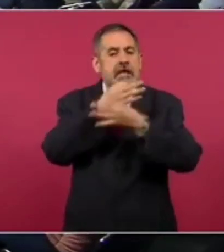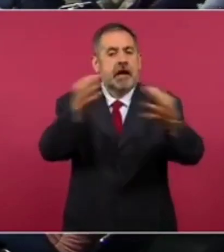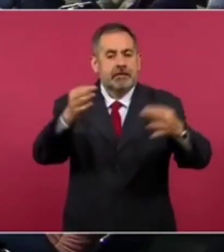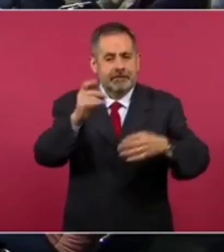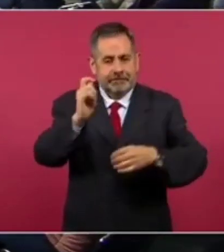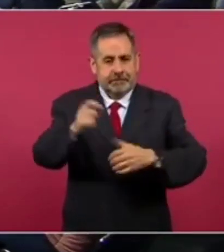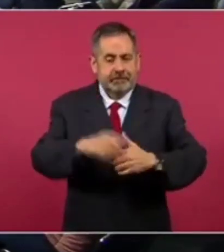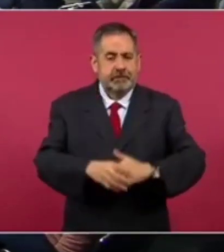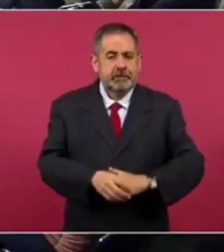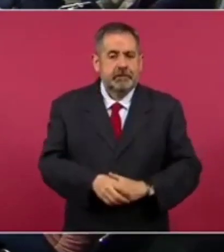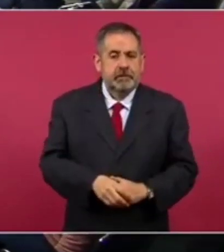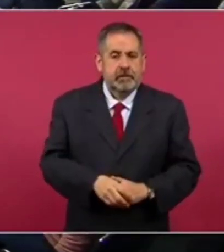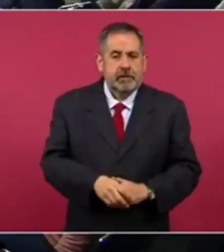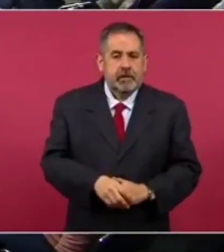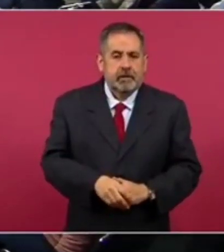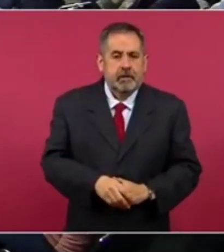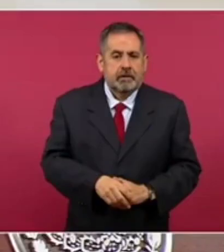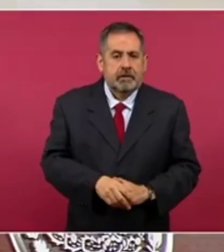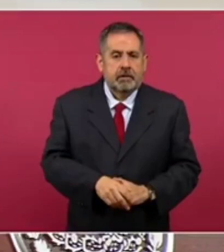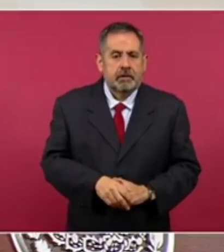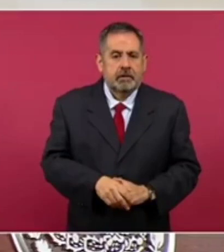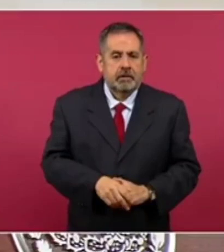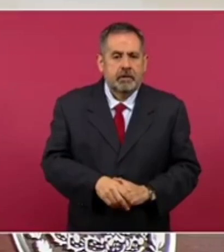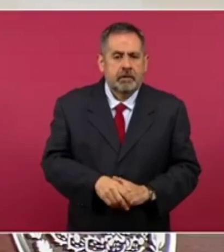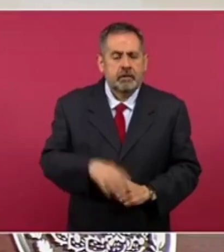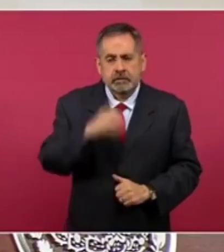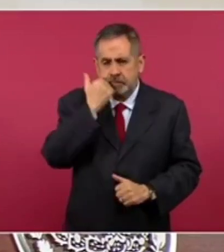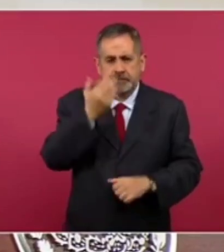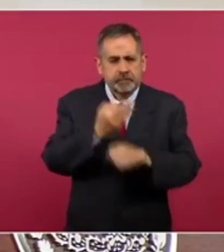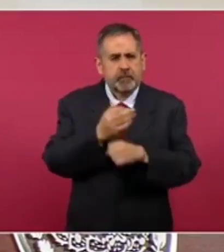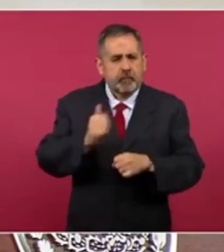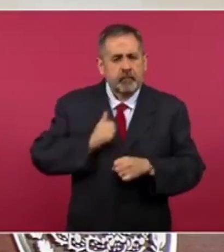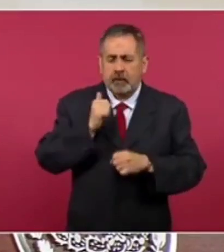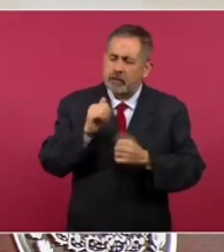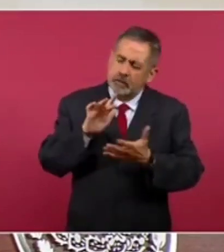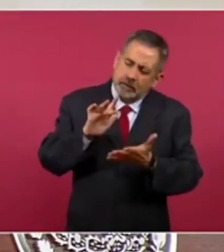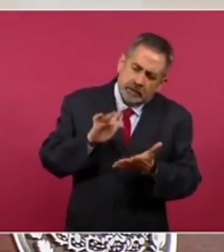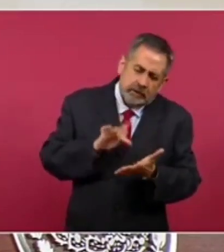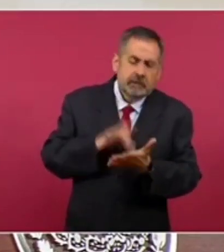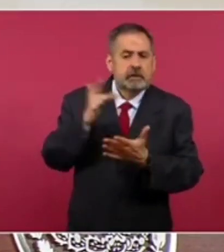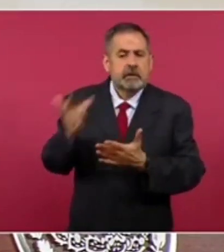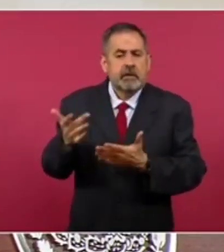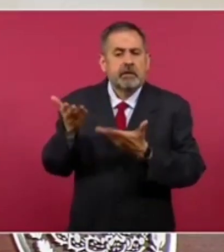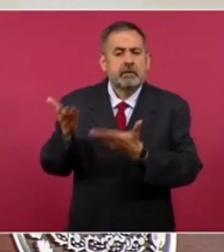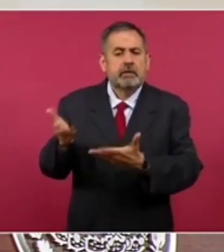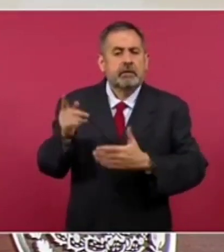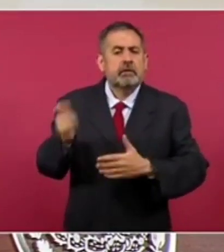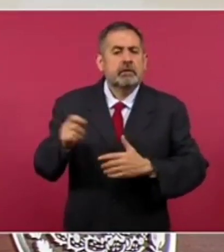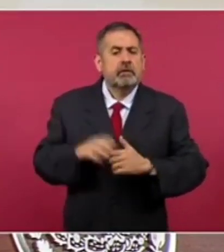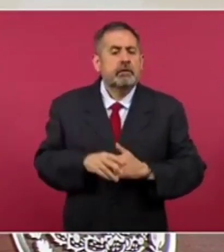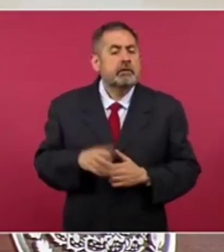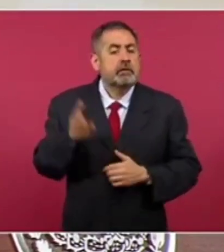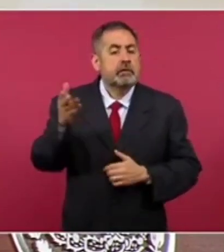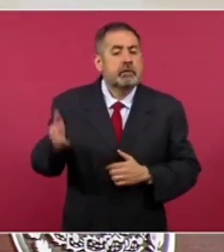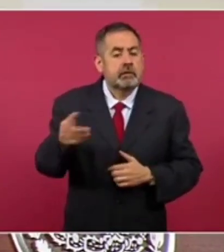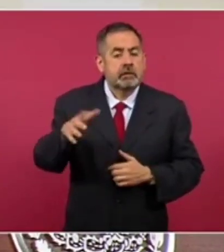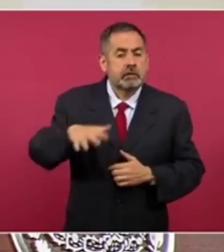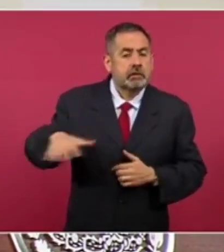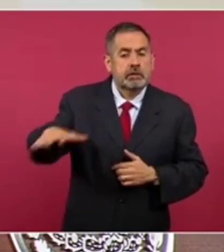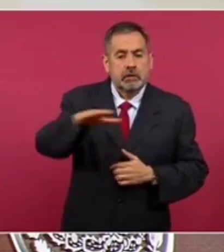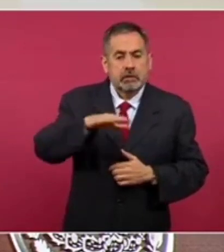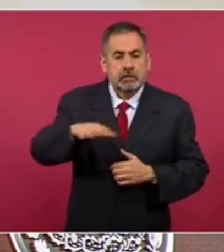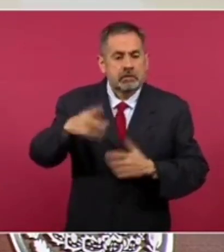y quiero aprovechar para agradecerle al sector